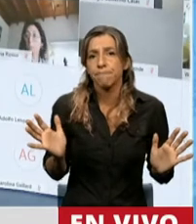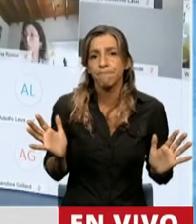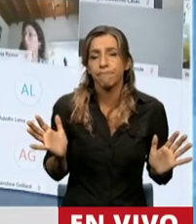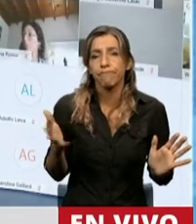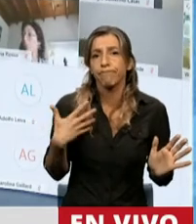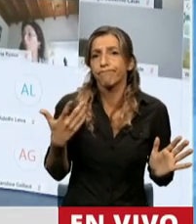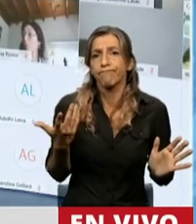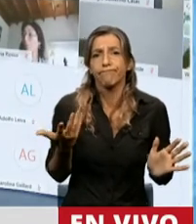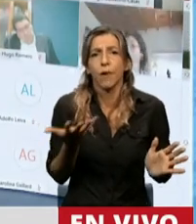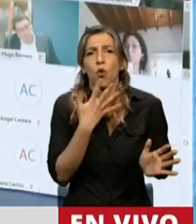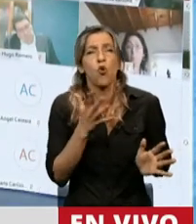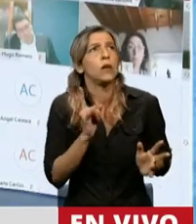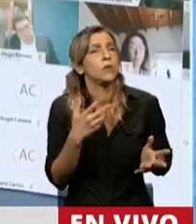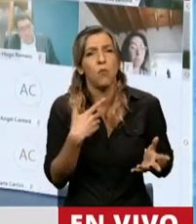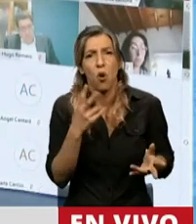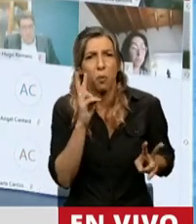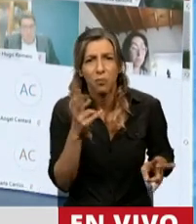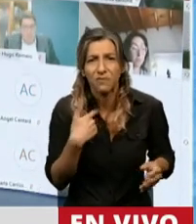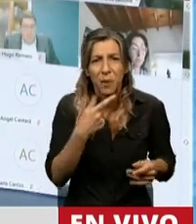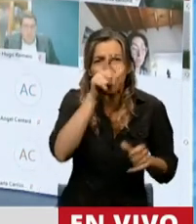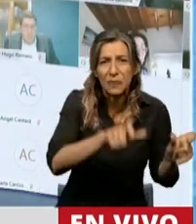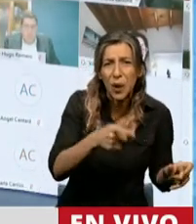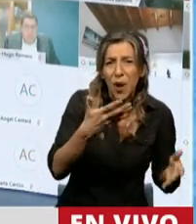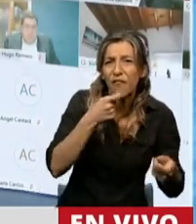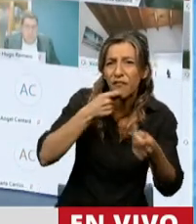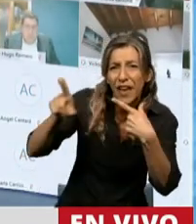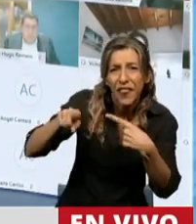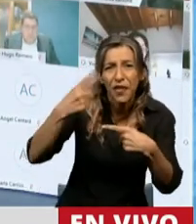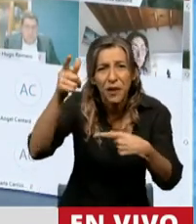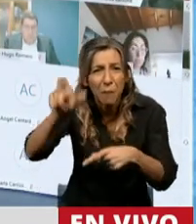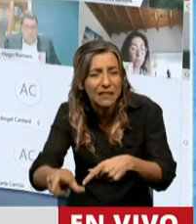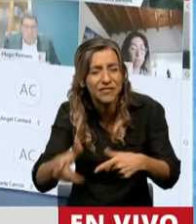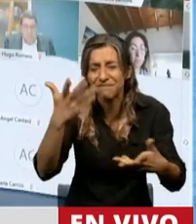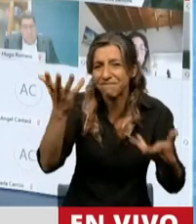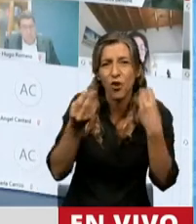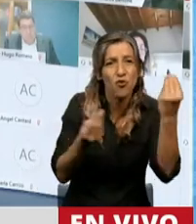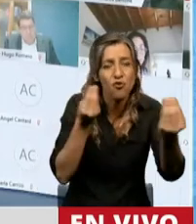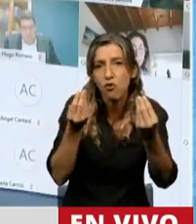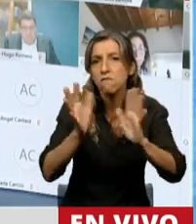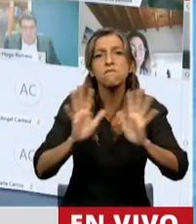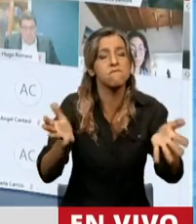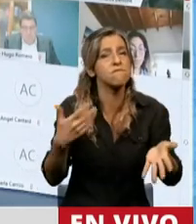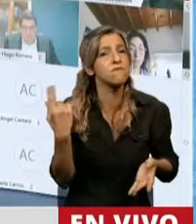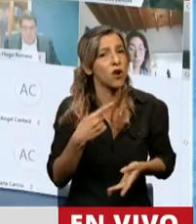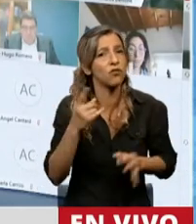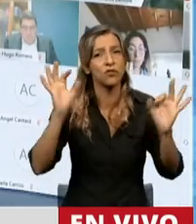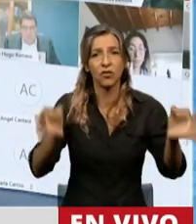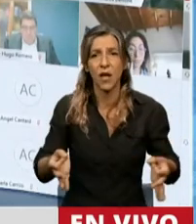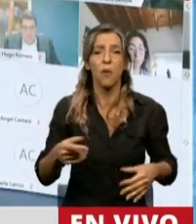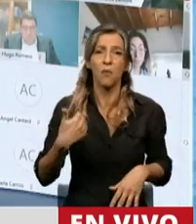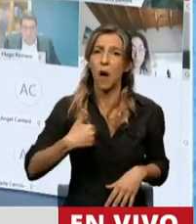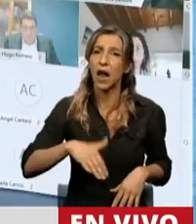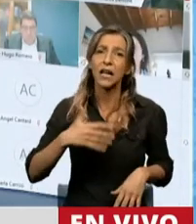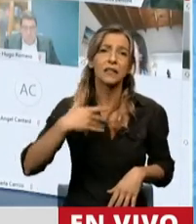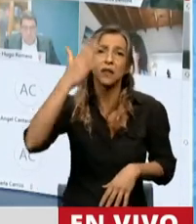venden, que lucran, que explotan a otras. La totalidad del pueblo argentino, la gran parte del pueblo argentino tiene una cultura